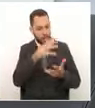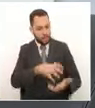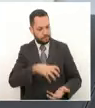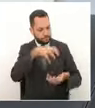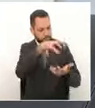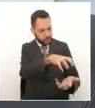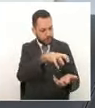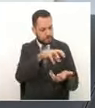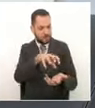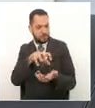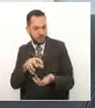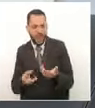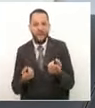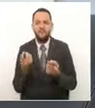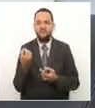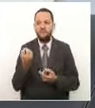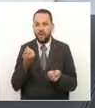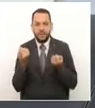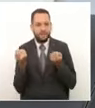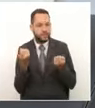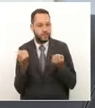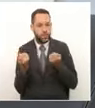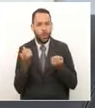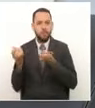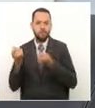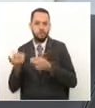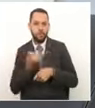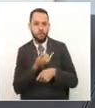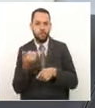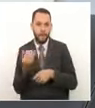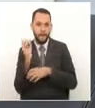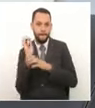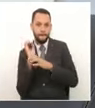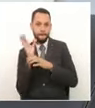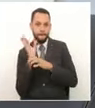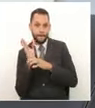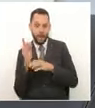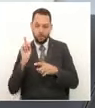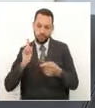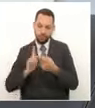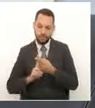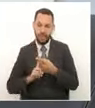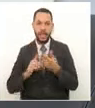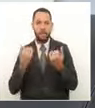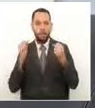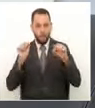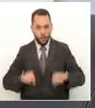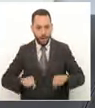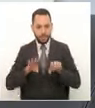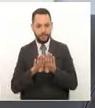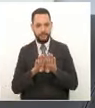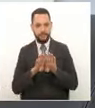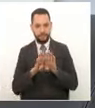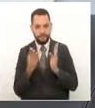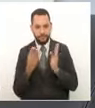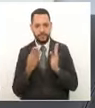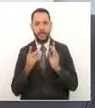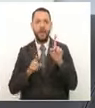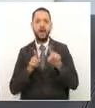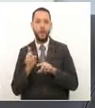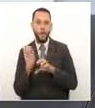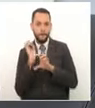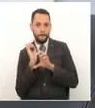faltan hacer algunos ajustes en los bancos que recibieron durante el fin de semana y que todavía tienen abiertas las cuentas bancarias